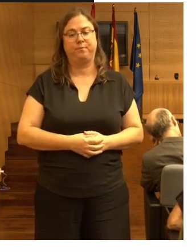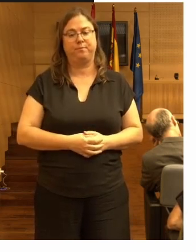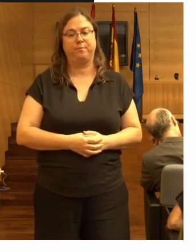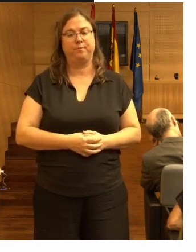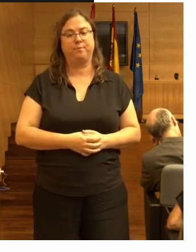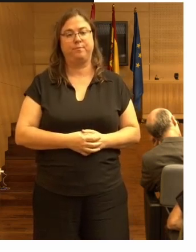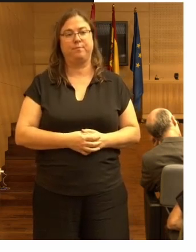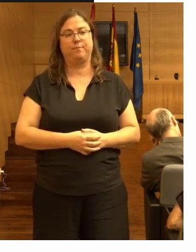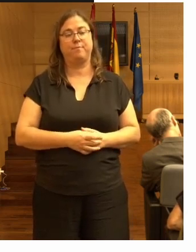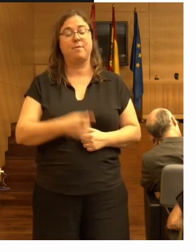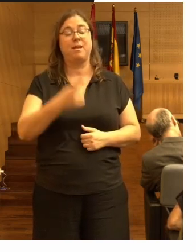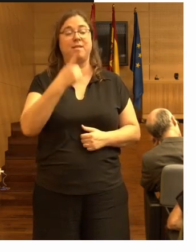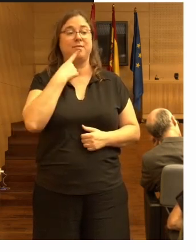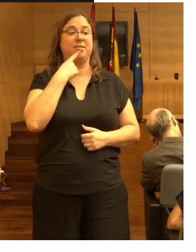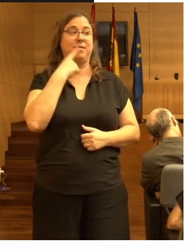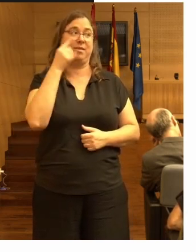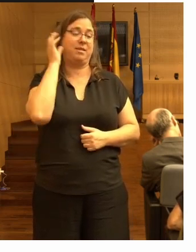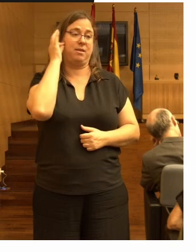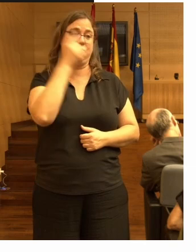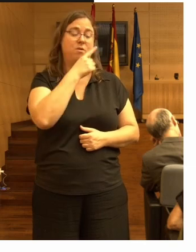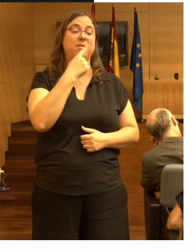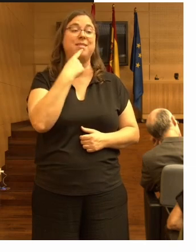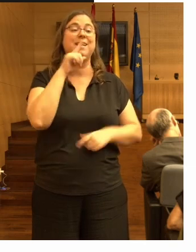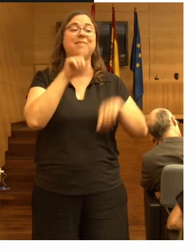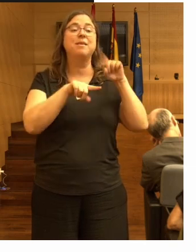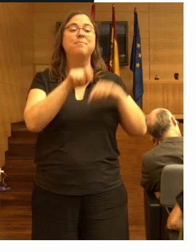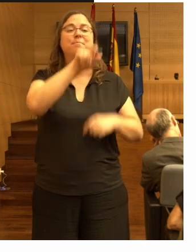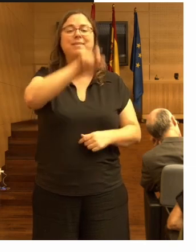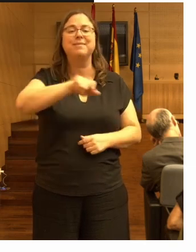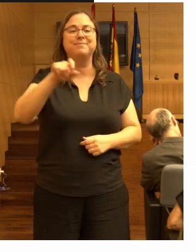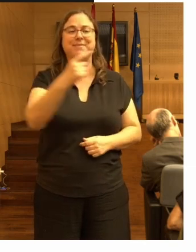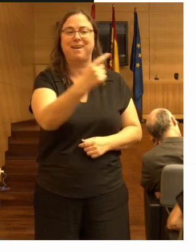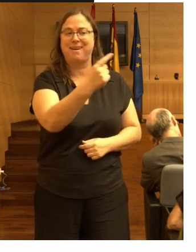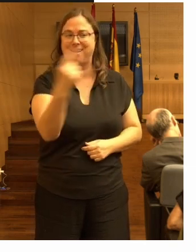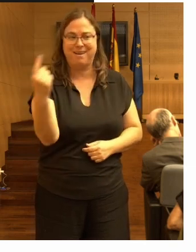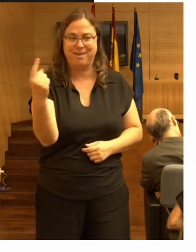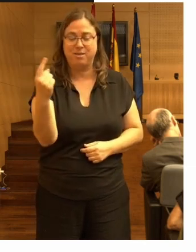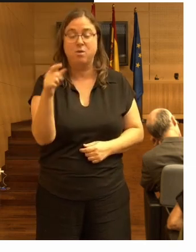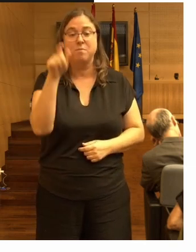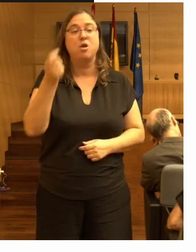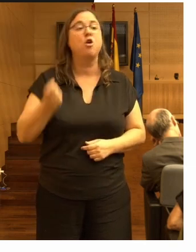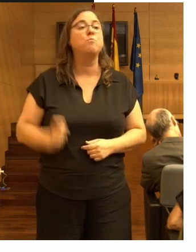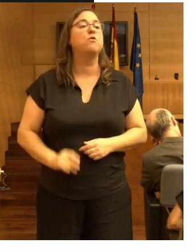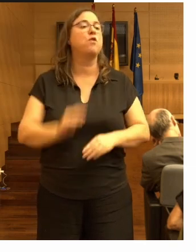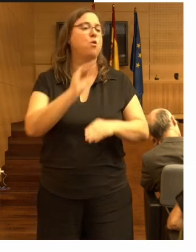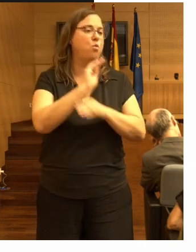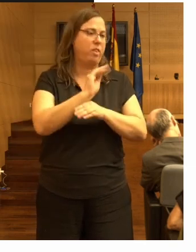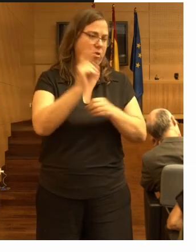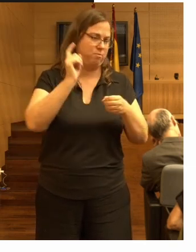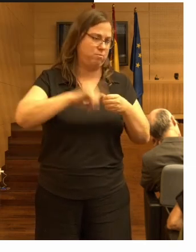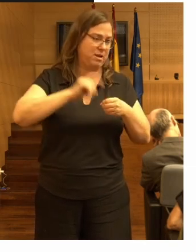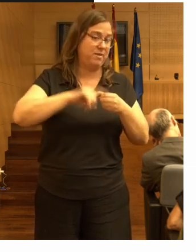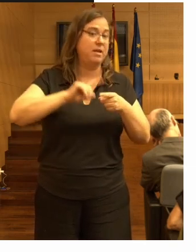hay que ver a la persona tienen que participar los cuidadores la familia y entre todos buscar la mejor